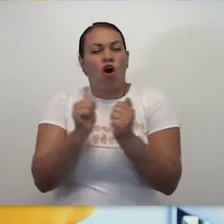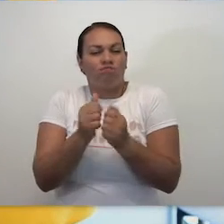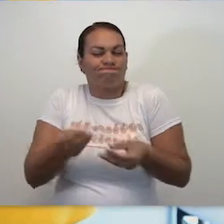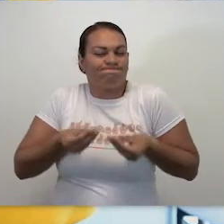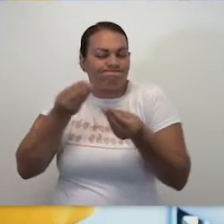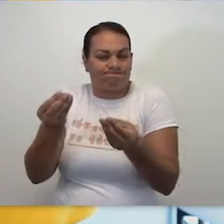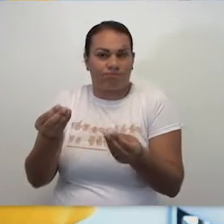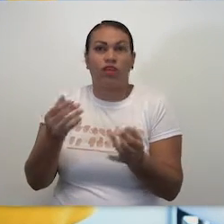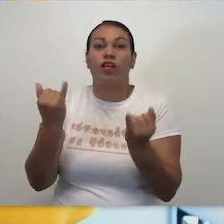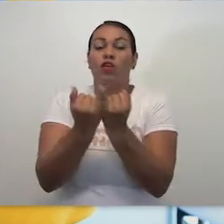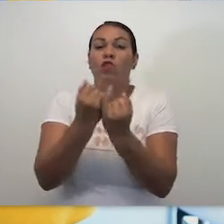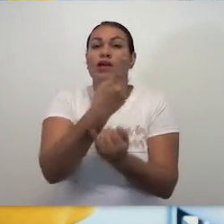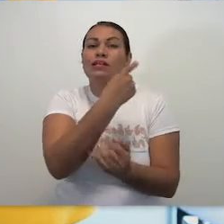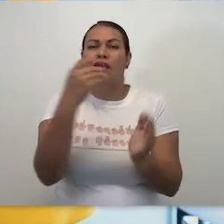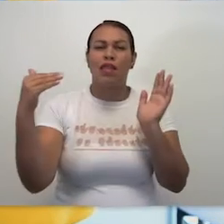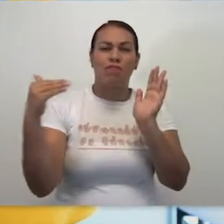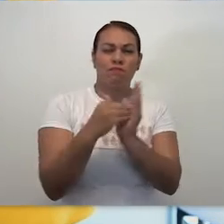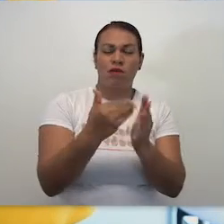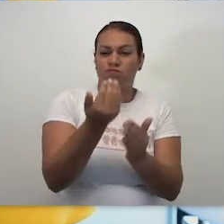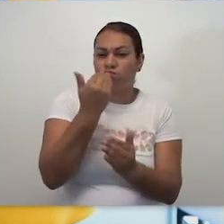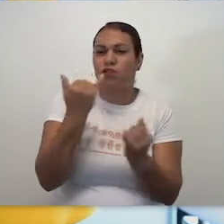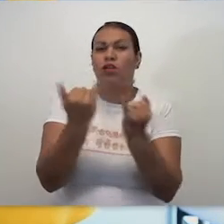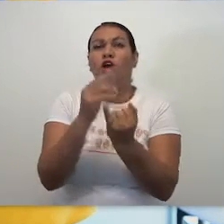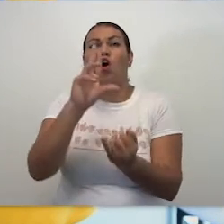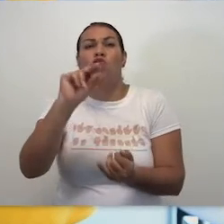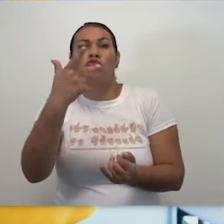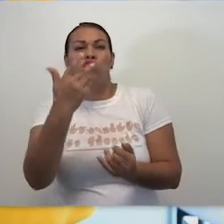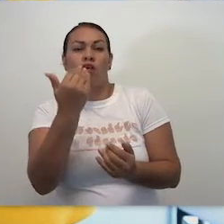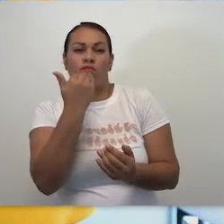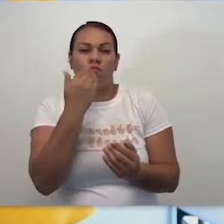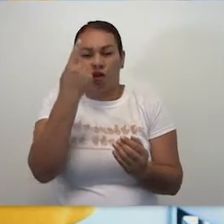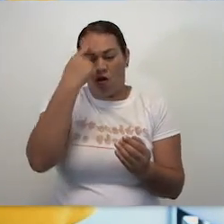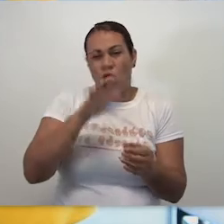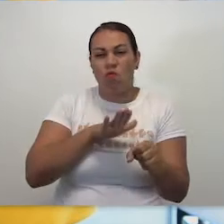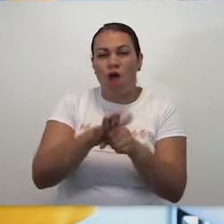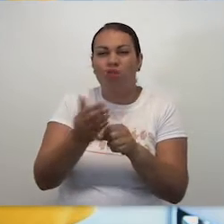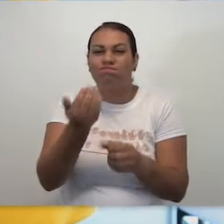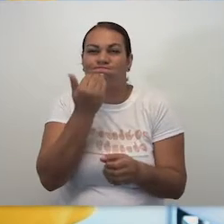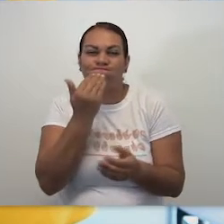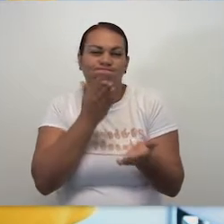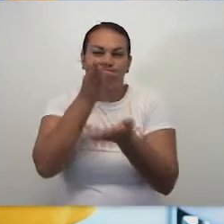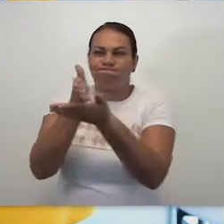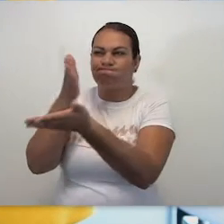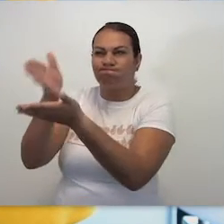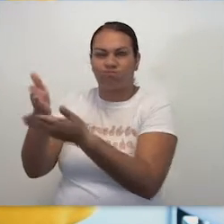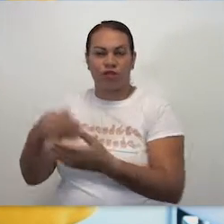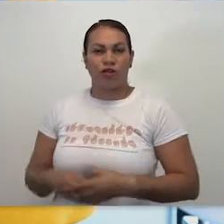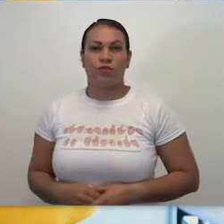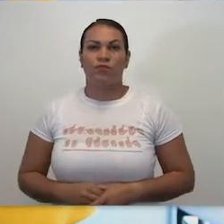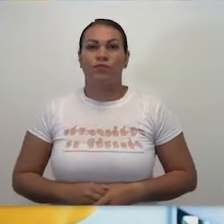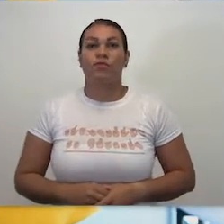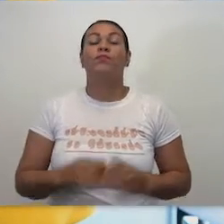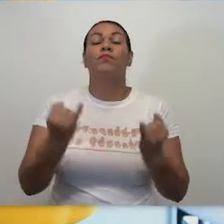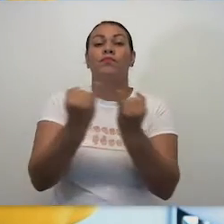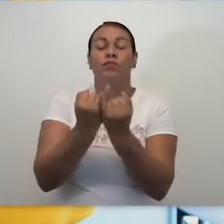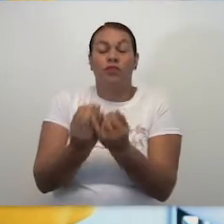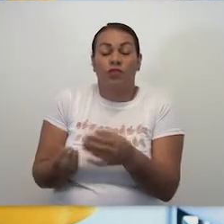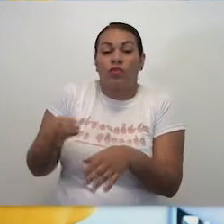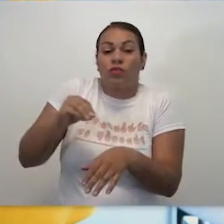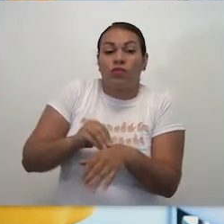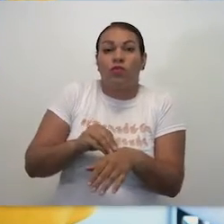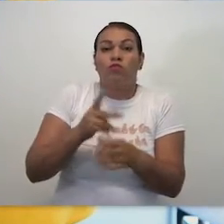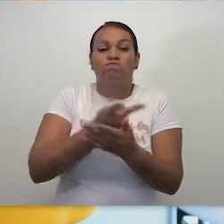despensas y hemos entregado 100 mil desayunos fríos y 88 mil desayunos en los comedores del DIF Tlajomulco.